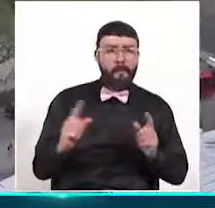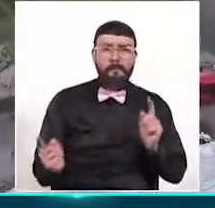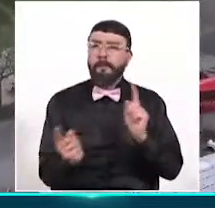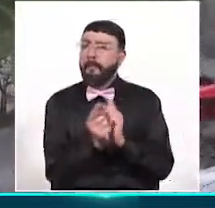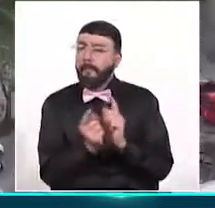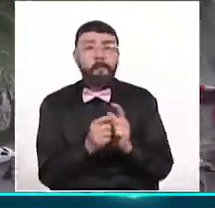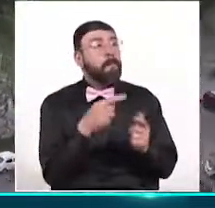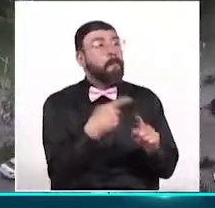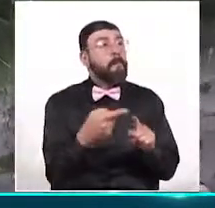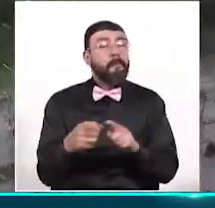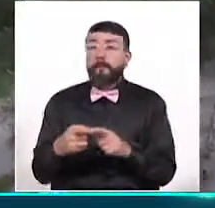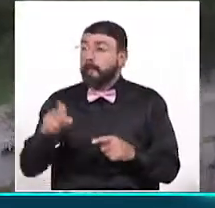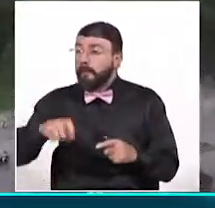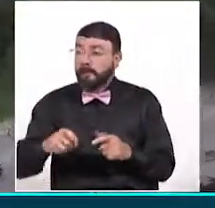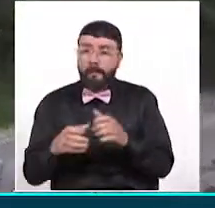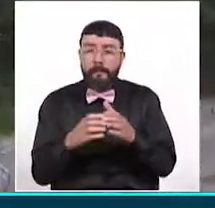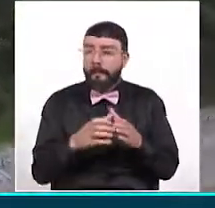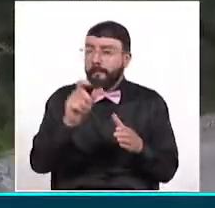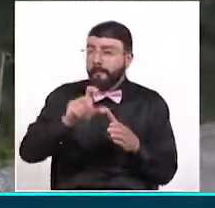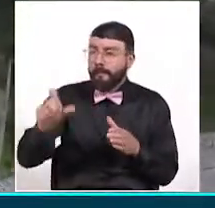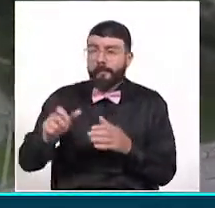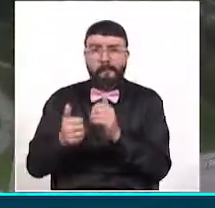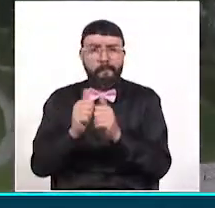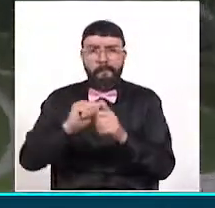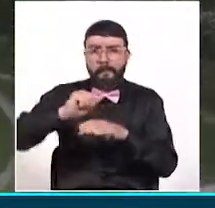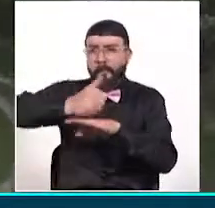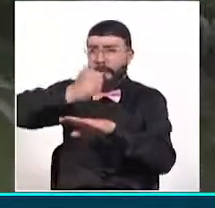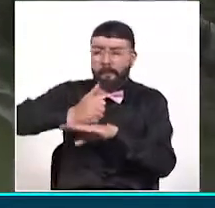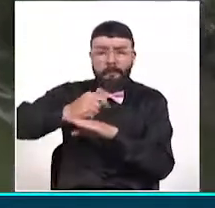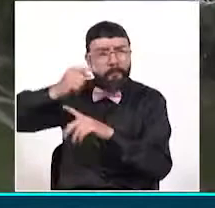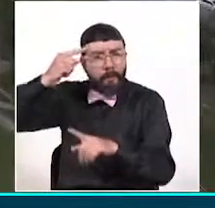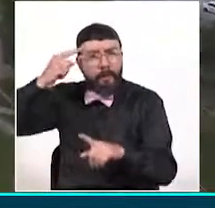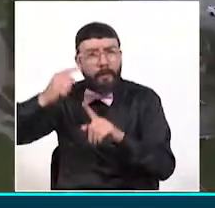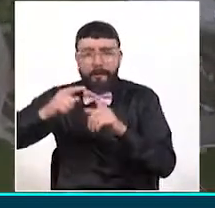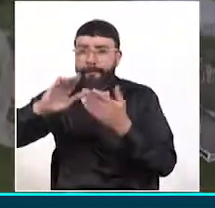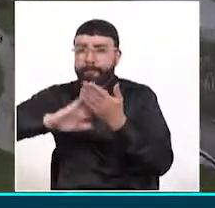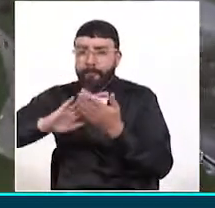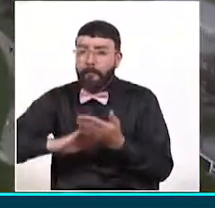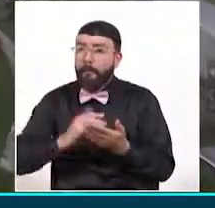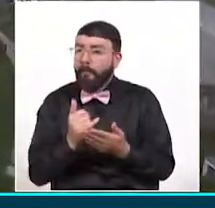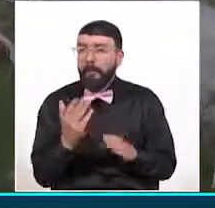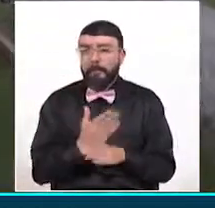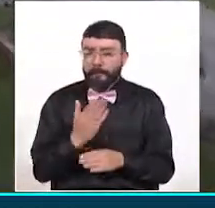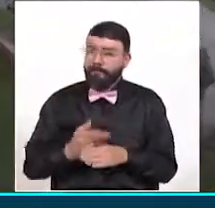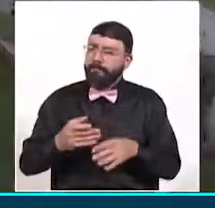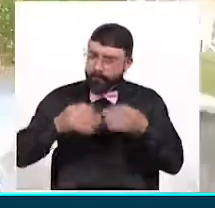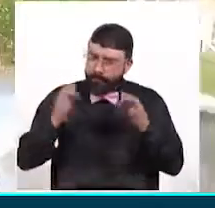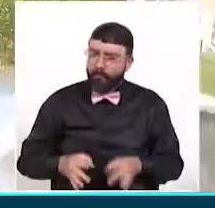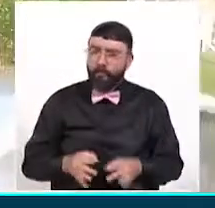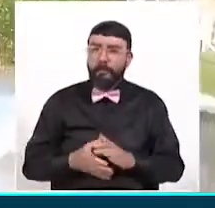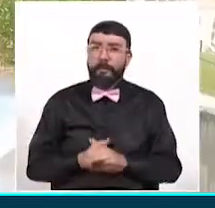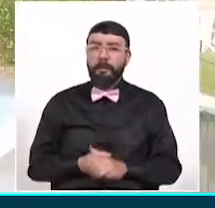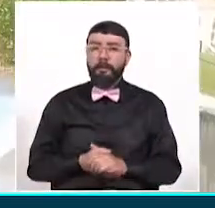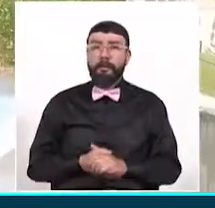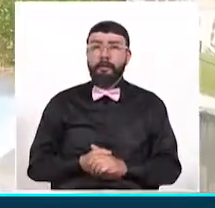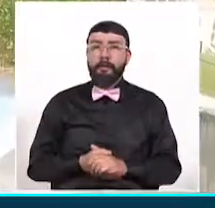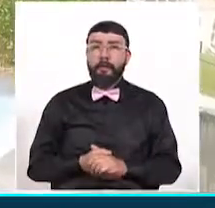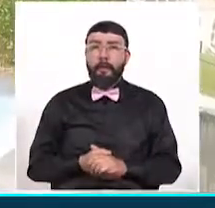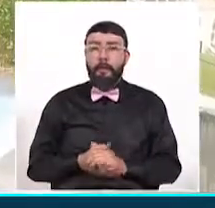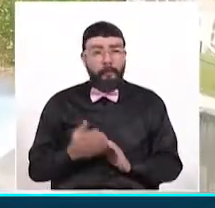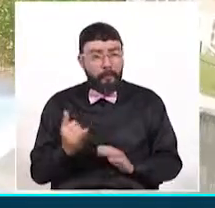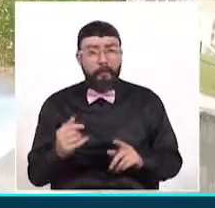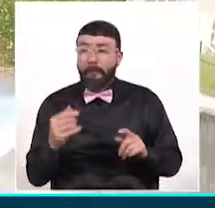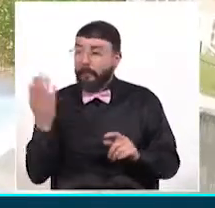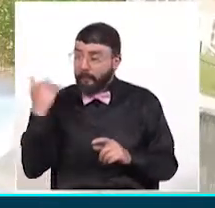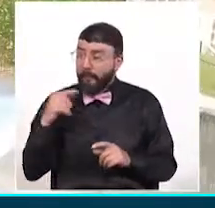autoridades y gestores deportivos todos enfocados en intervenir el problema para una solución de fondo. Es un sitio, como bien lo